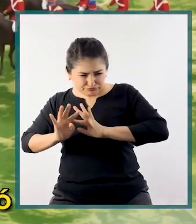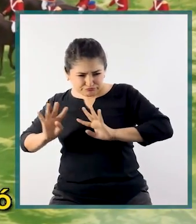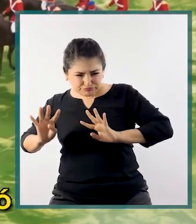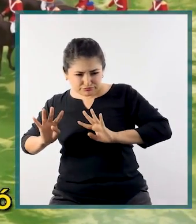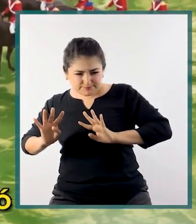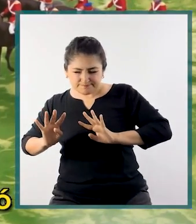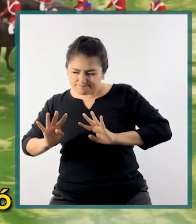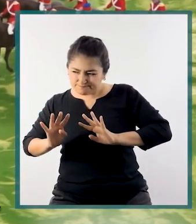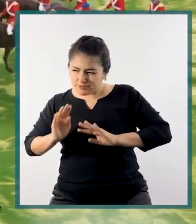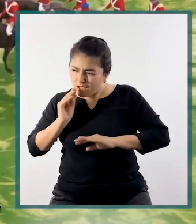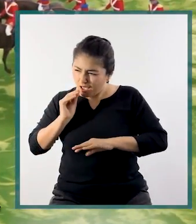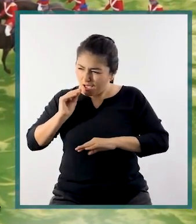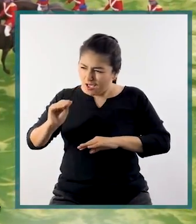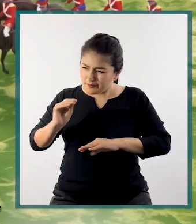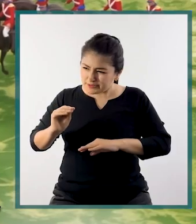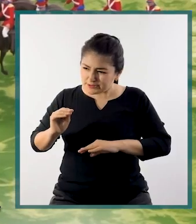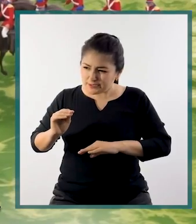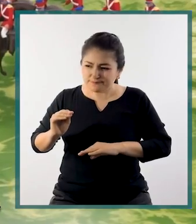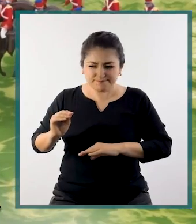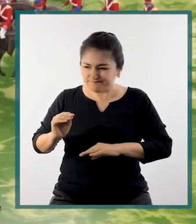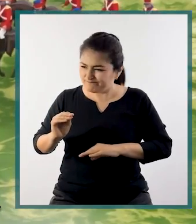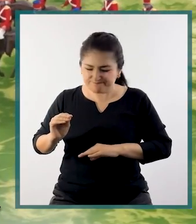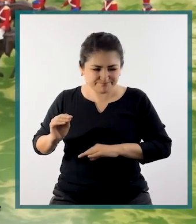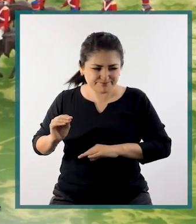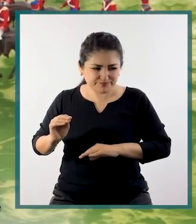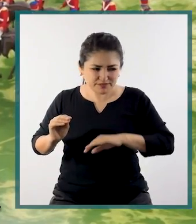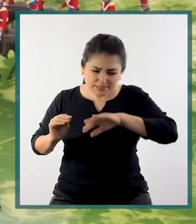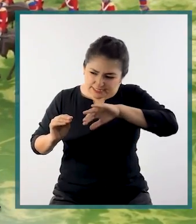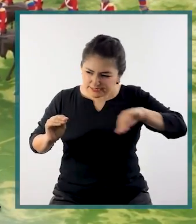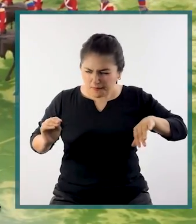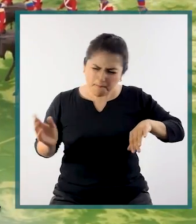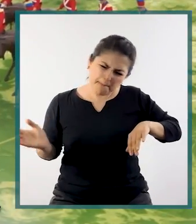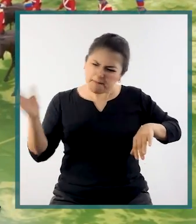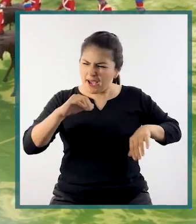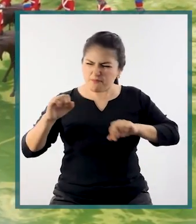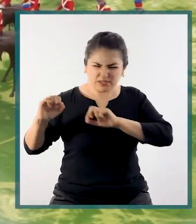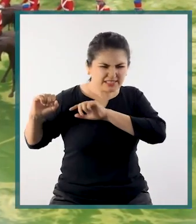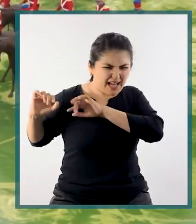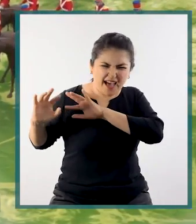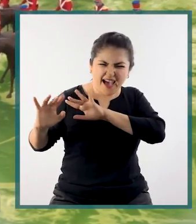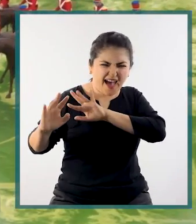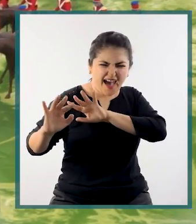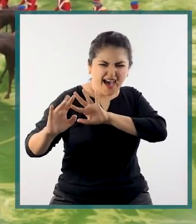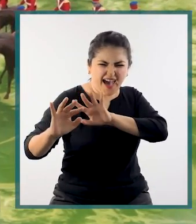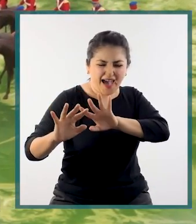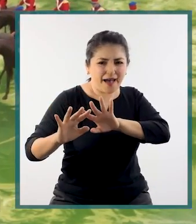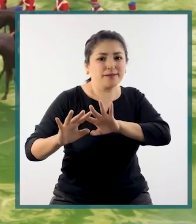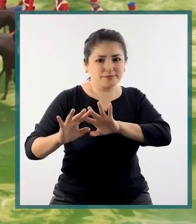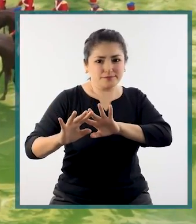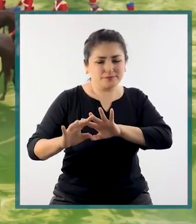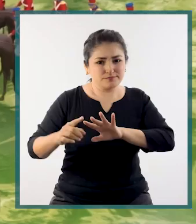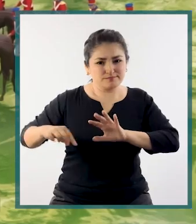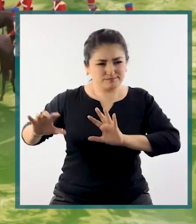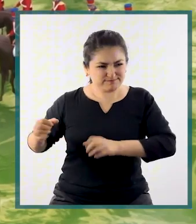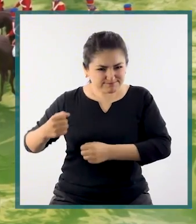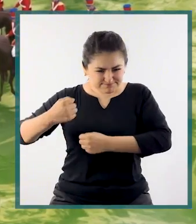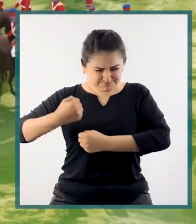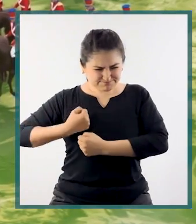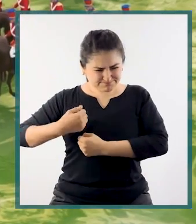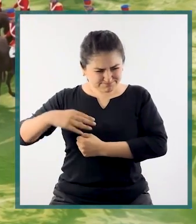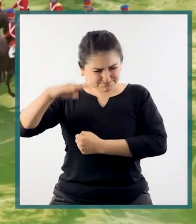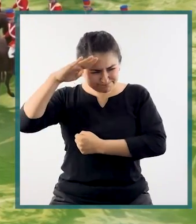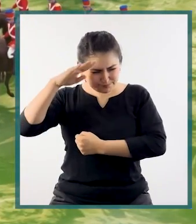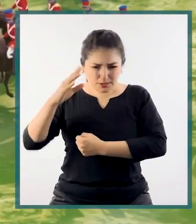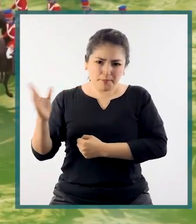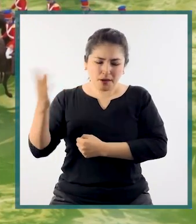enemigo, comunicó a su coronel una contraorden, la de atacar. Fue entonces cuando los cúsares del